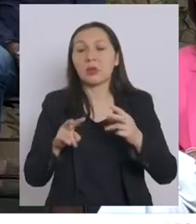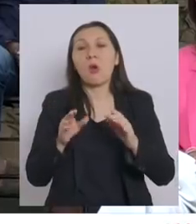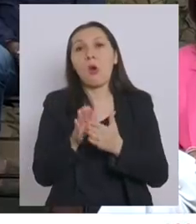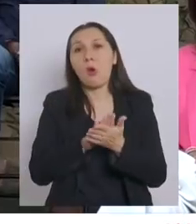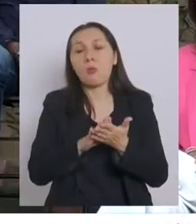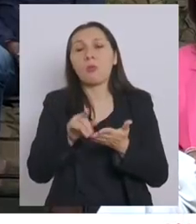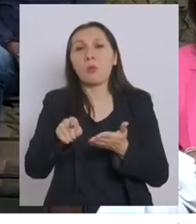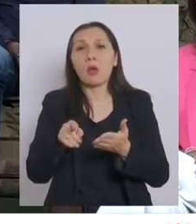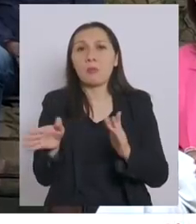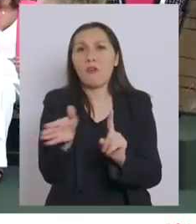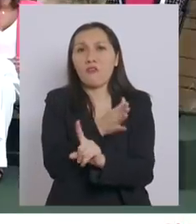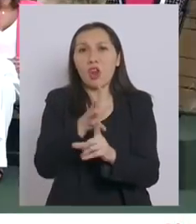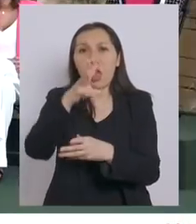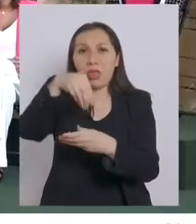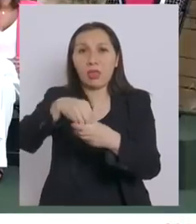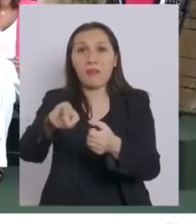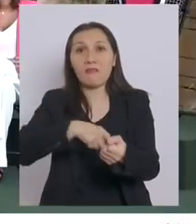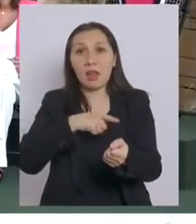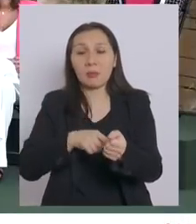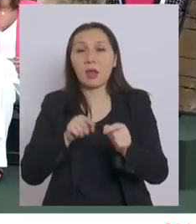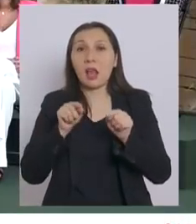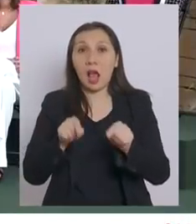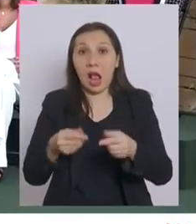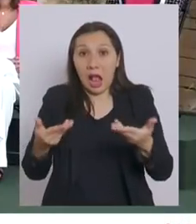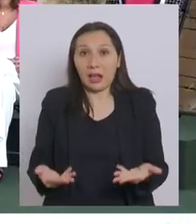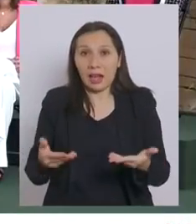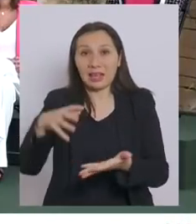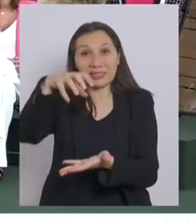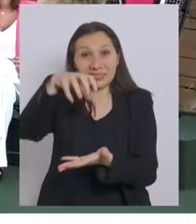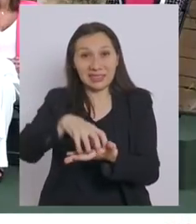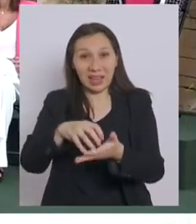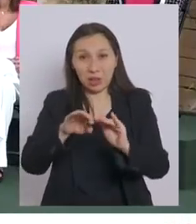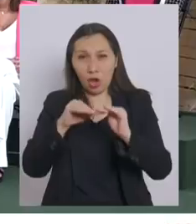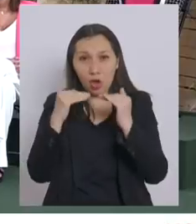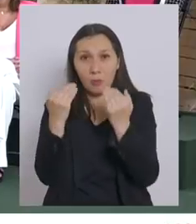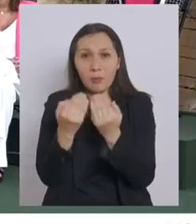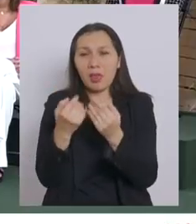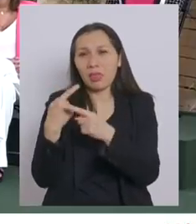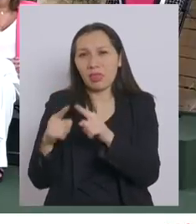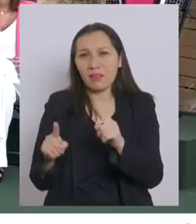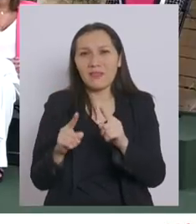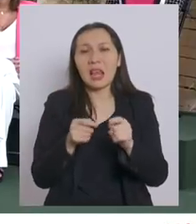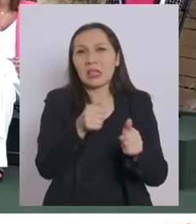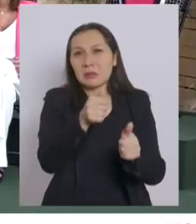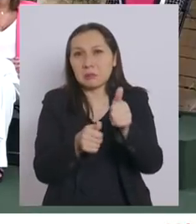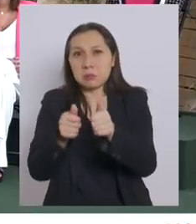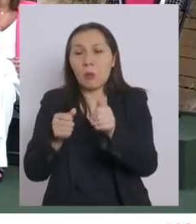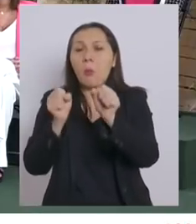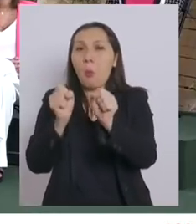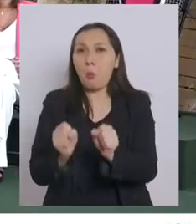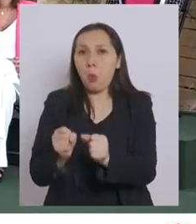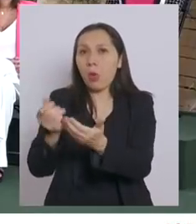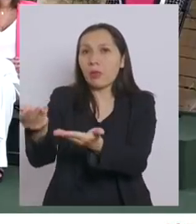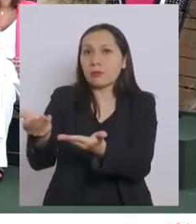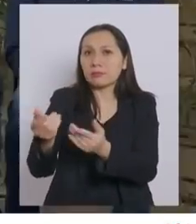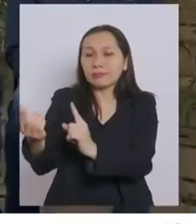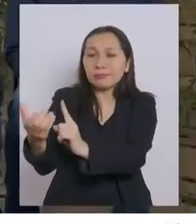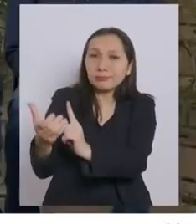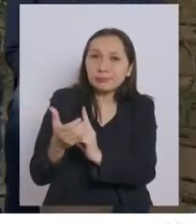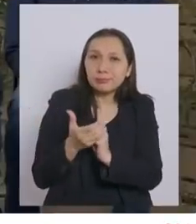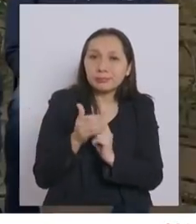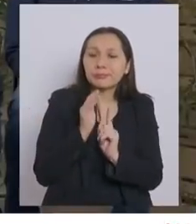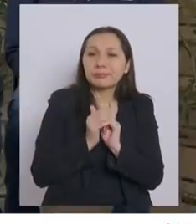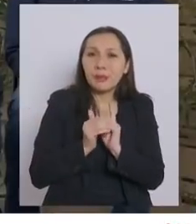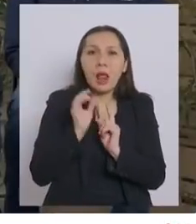violencia intrafamiliar que por ejemplo en estos centros integrales e interdisciplinarios van a poder acoger a las mujeres